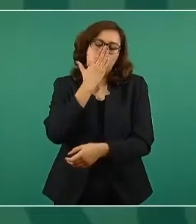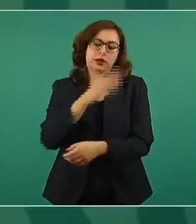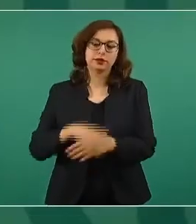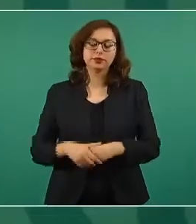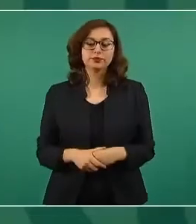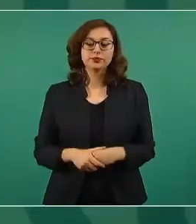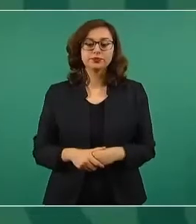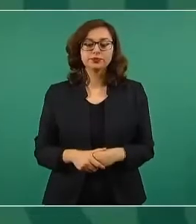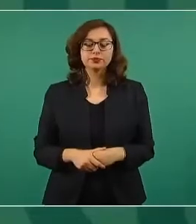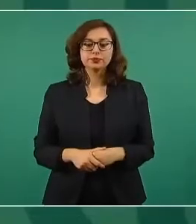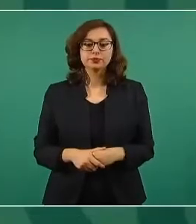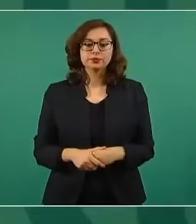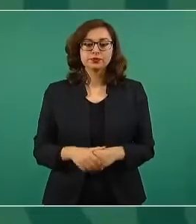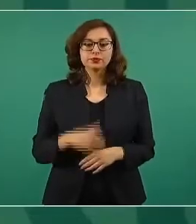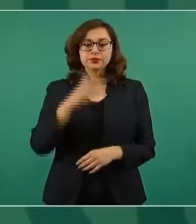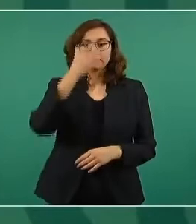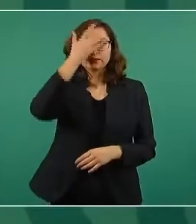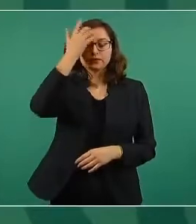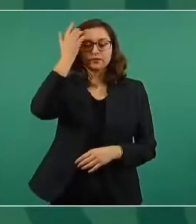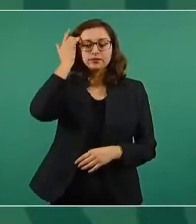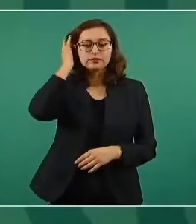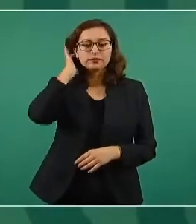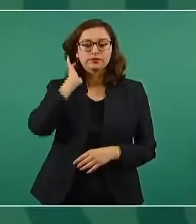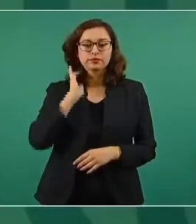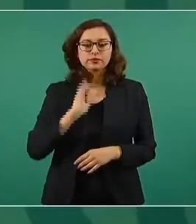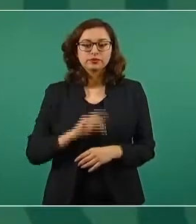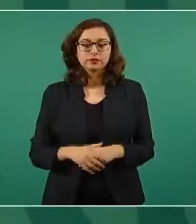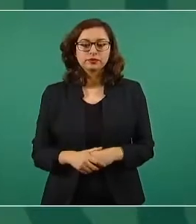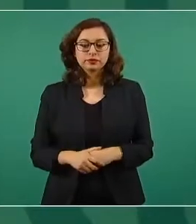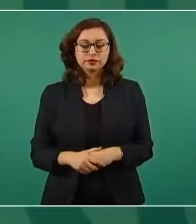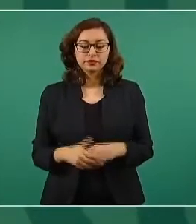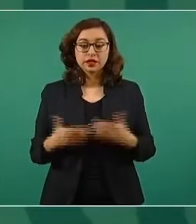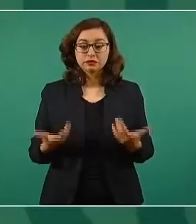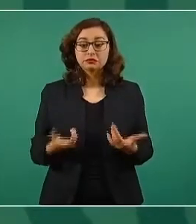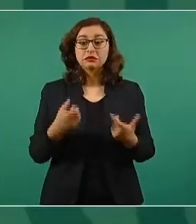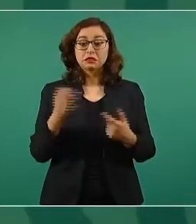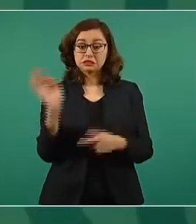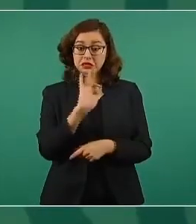y se alcanza de Baja California.